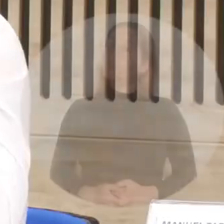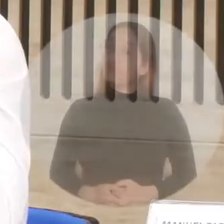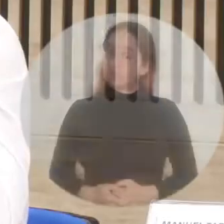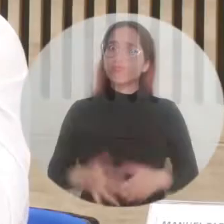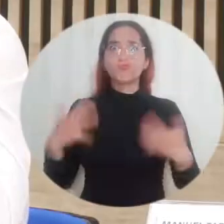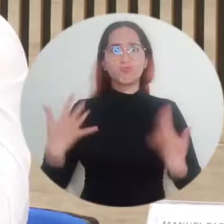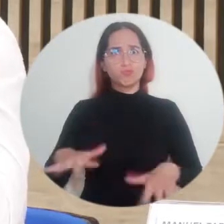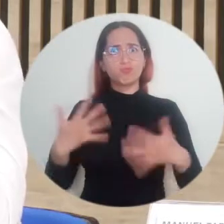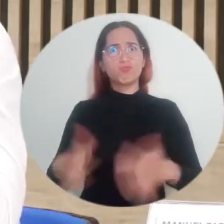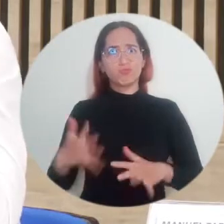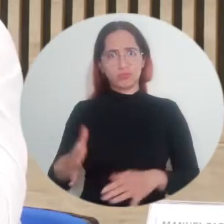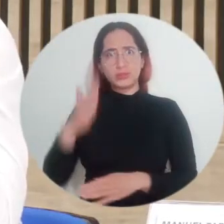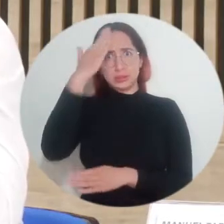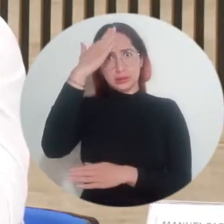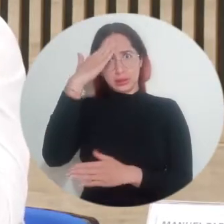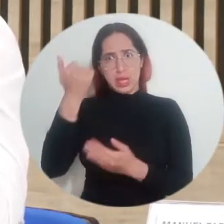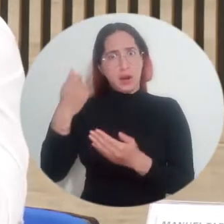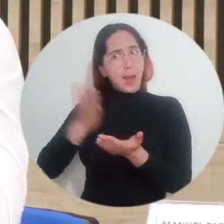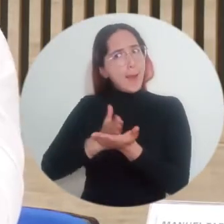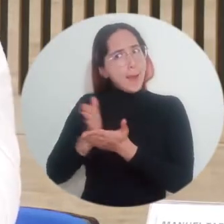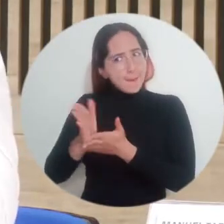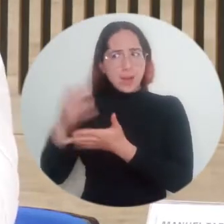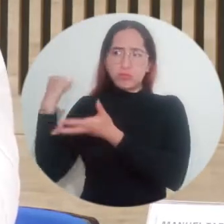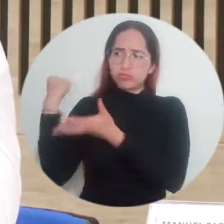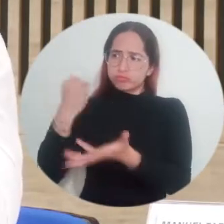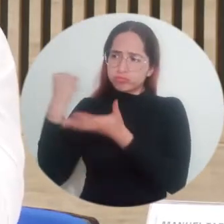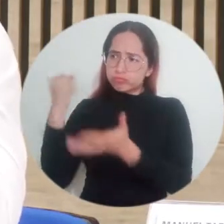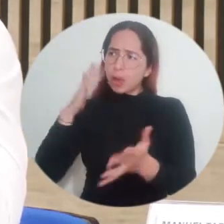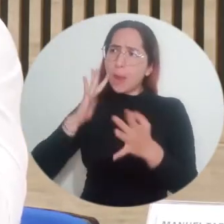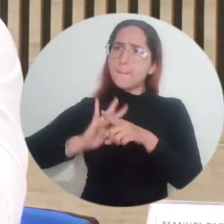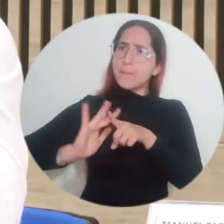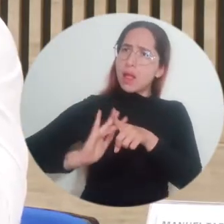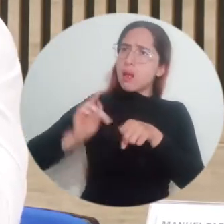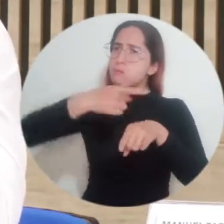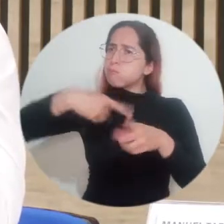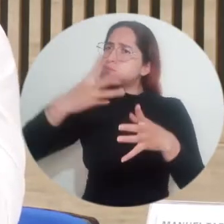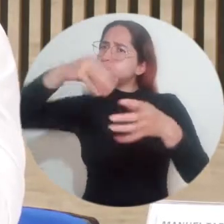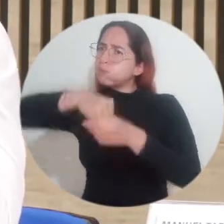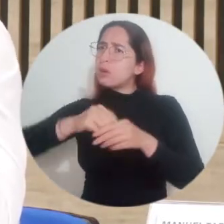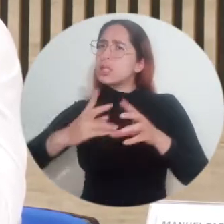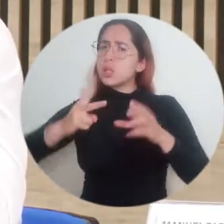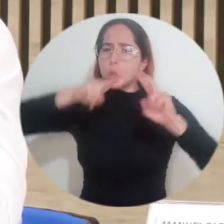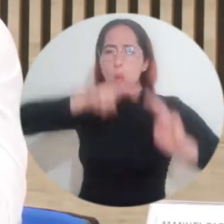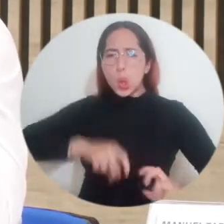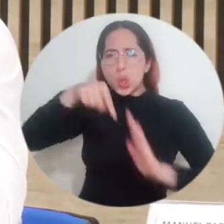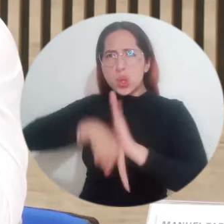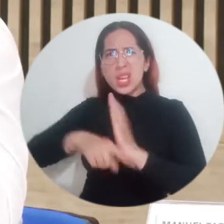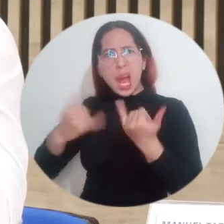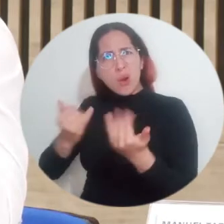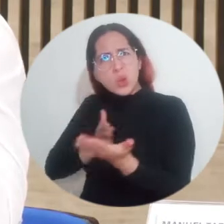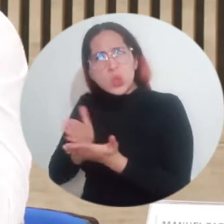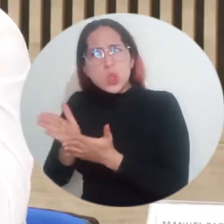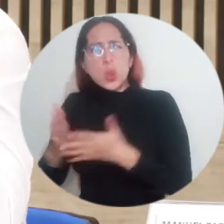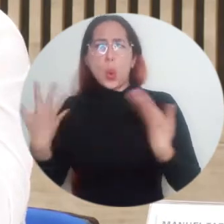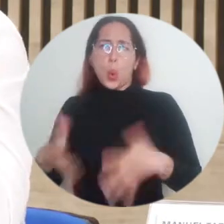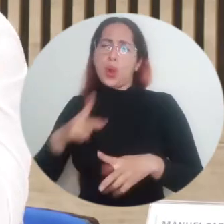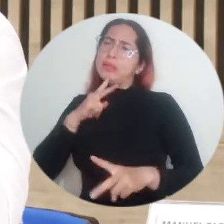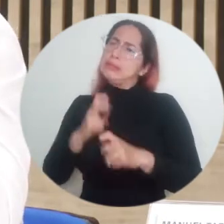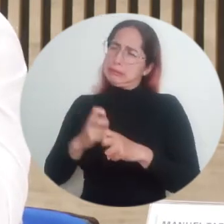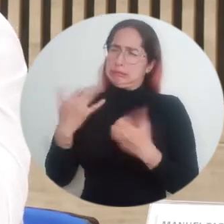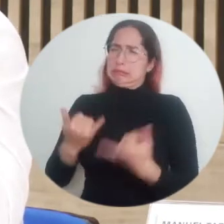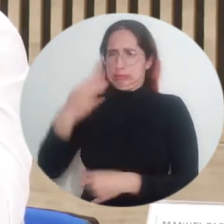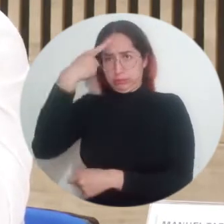Fue un desafío y un reto mantener los recursos para la investigación y fue de las primeras cosas que, gracias también al apoyo de ustedes,